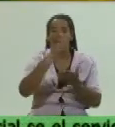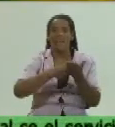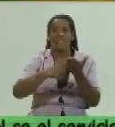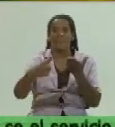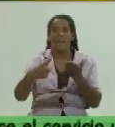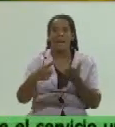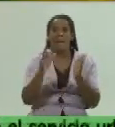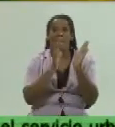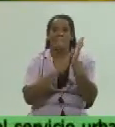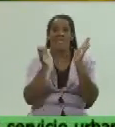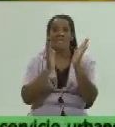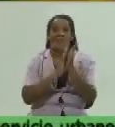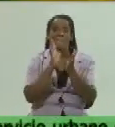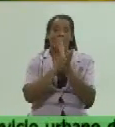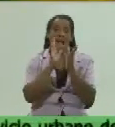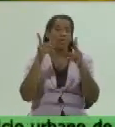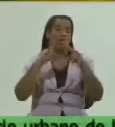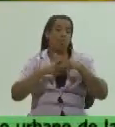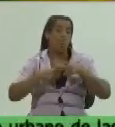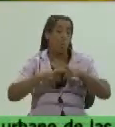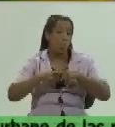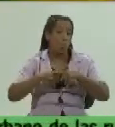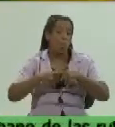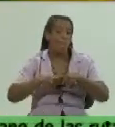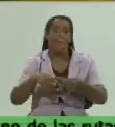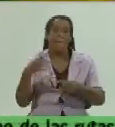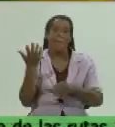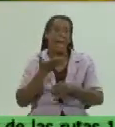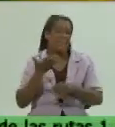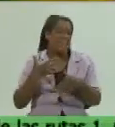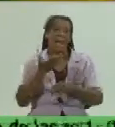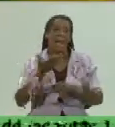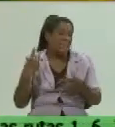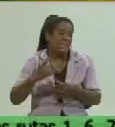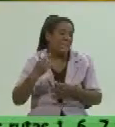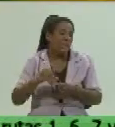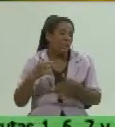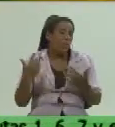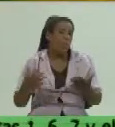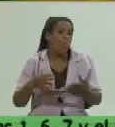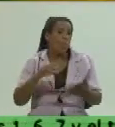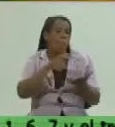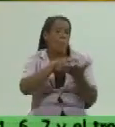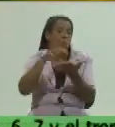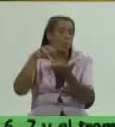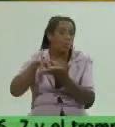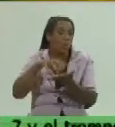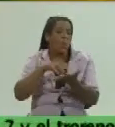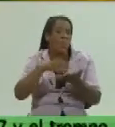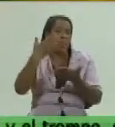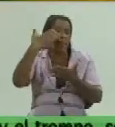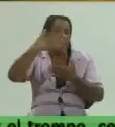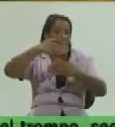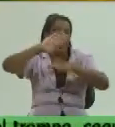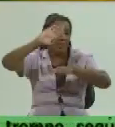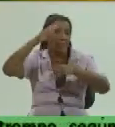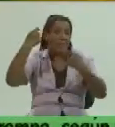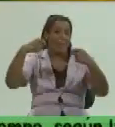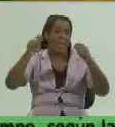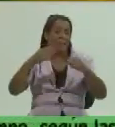aquí ya de la puesta en práctica concretamente ya cuántos puntos de venta tenemos en cada uno de los municipios